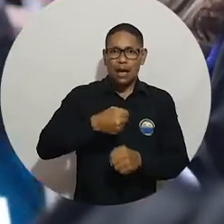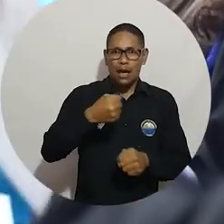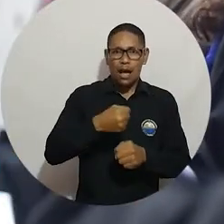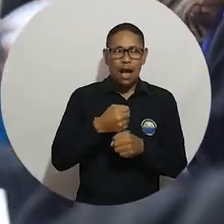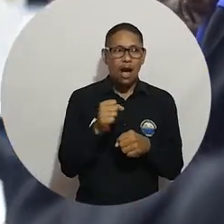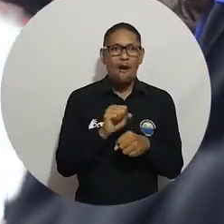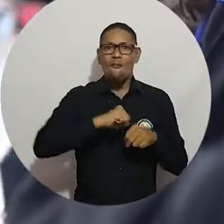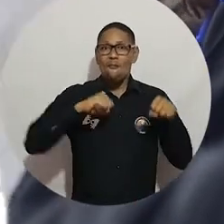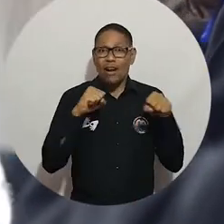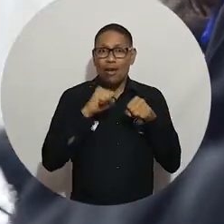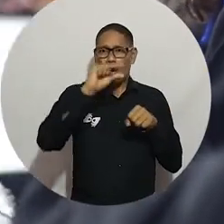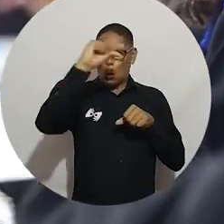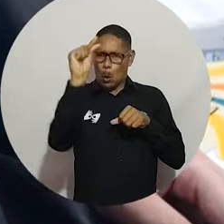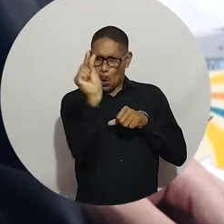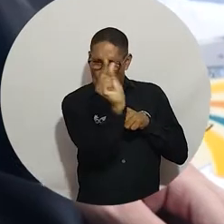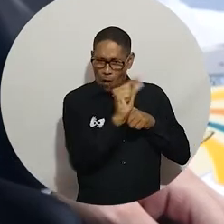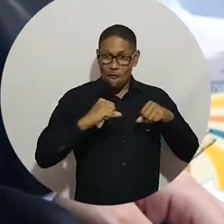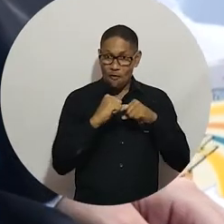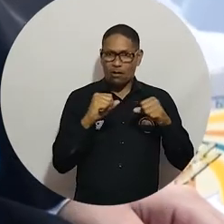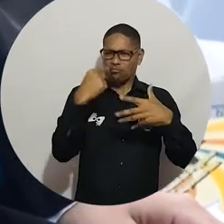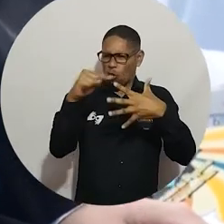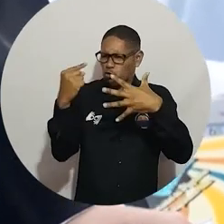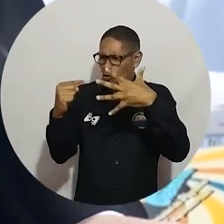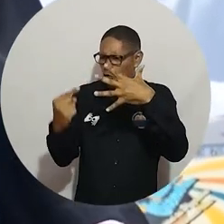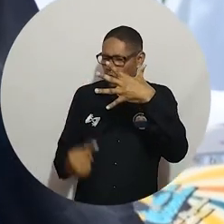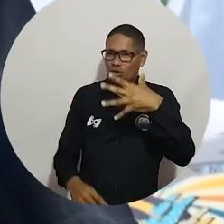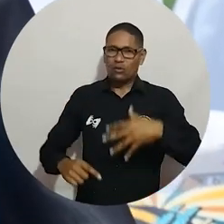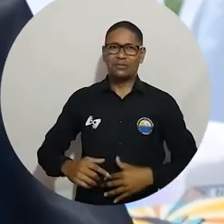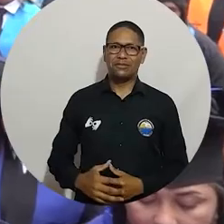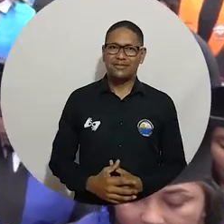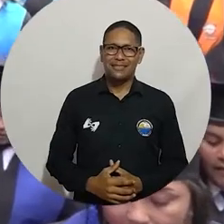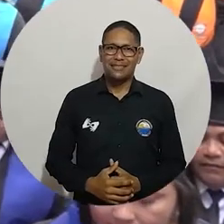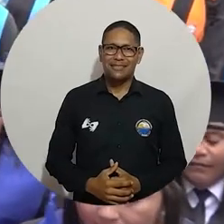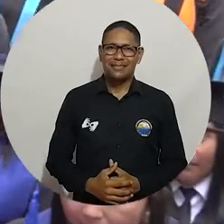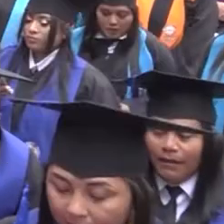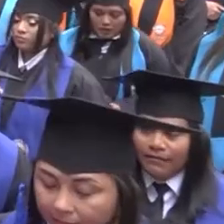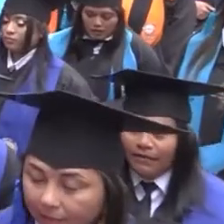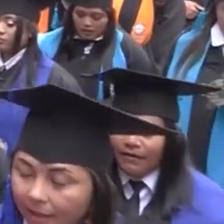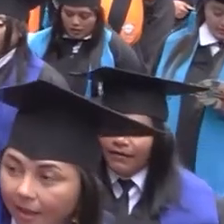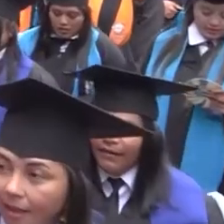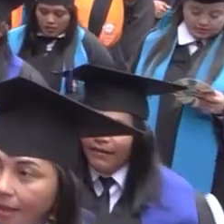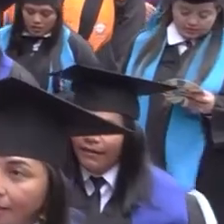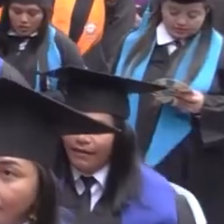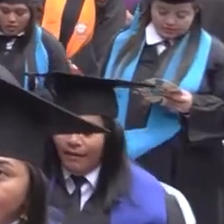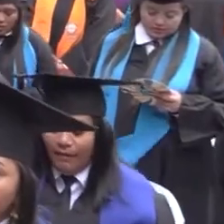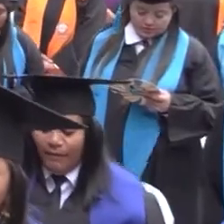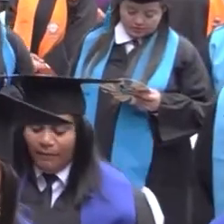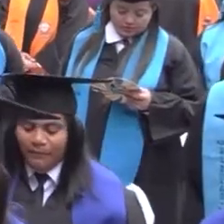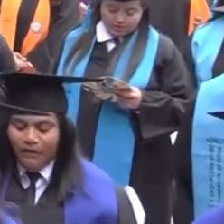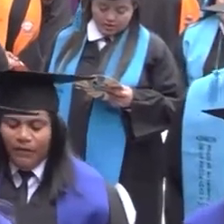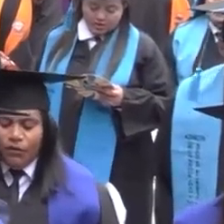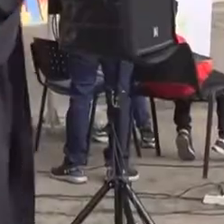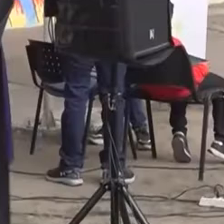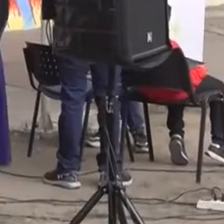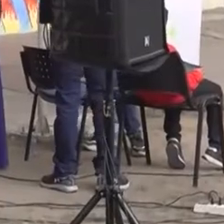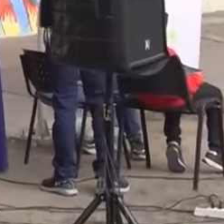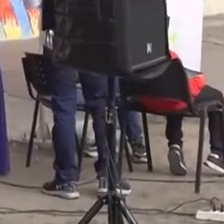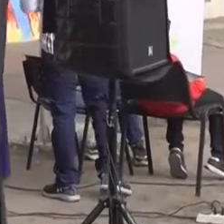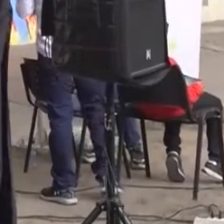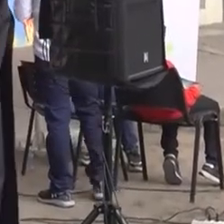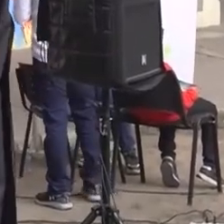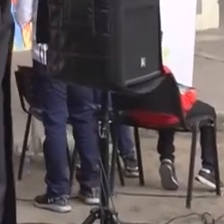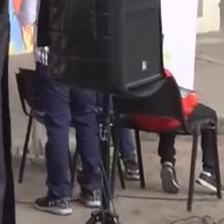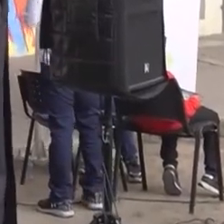Castellana, Administración de la Seguridad y Salud en el Trabajo, Administración Pública, Técnico Profesional en Higiene y Seguridad Industrial,